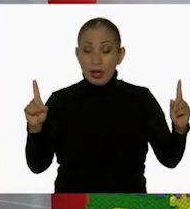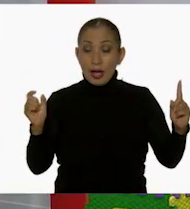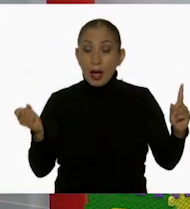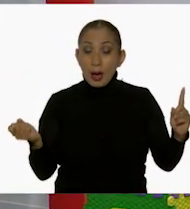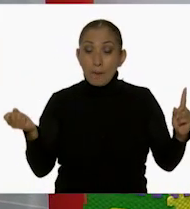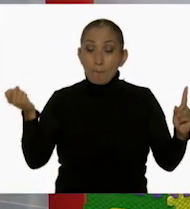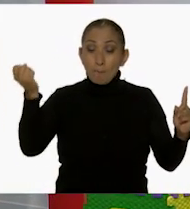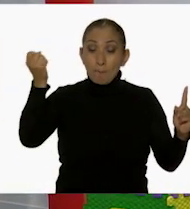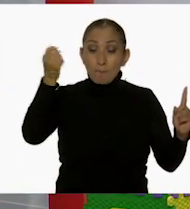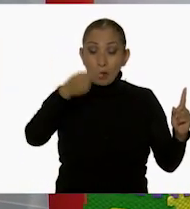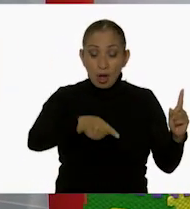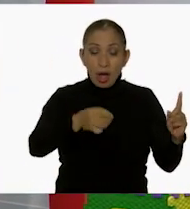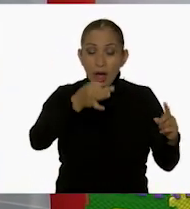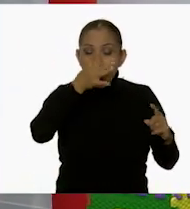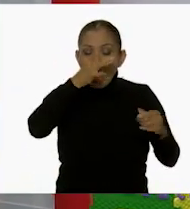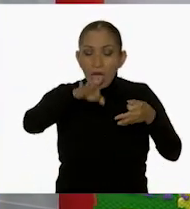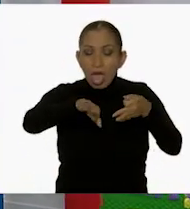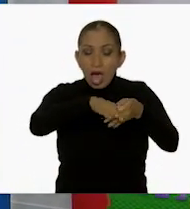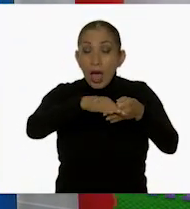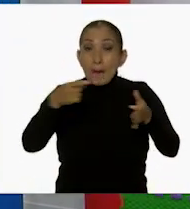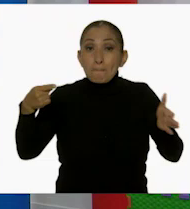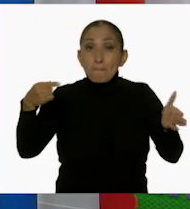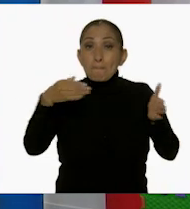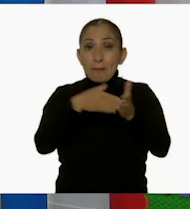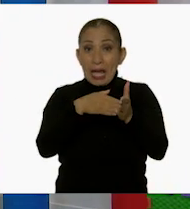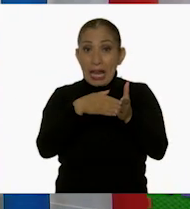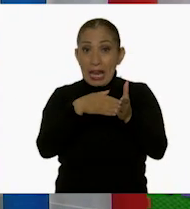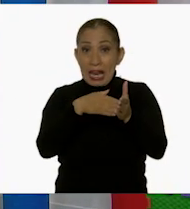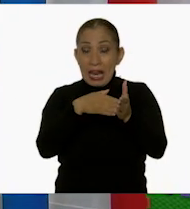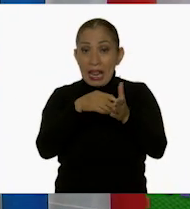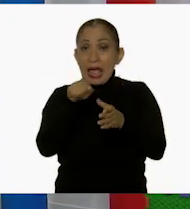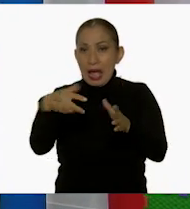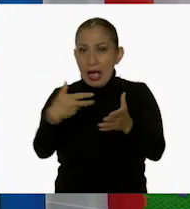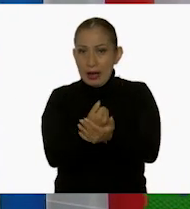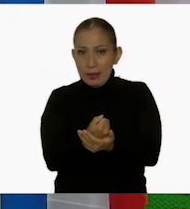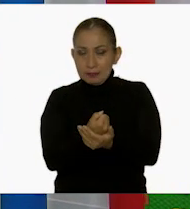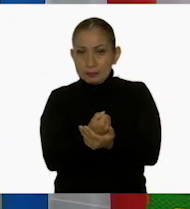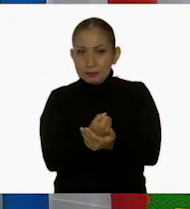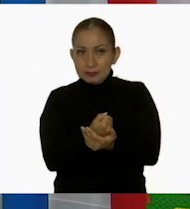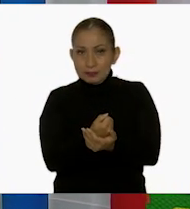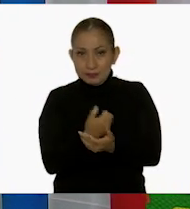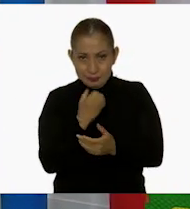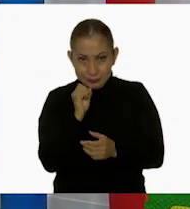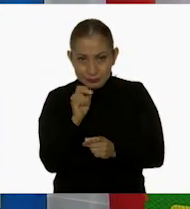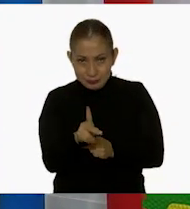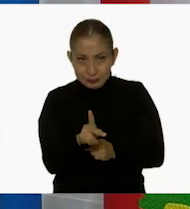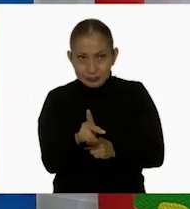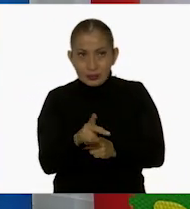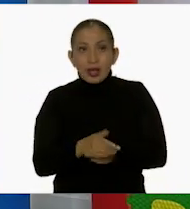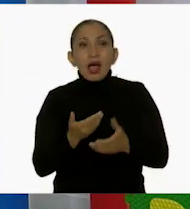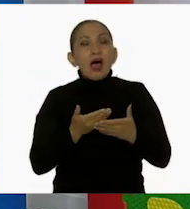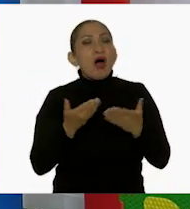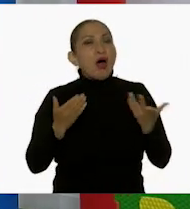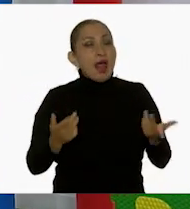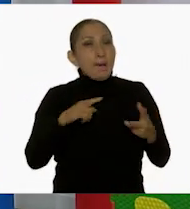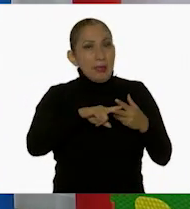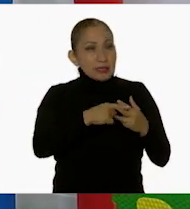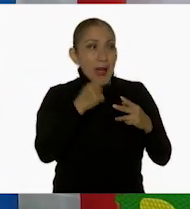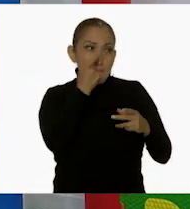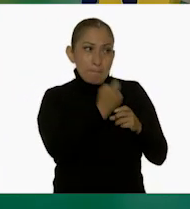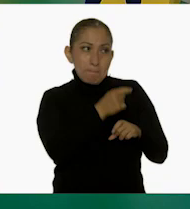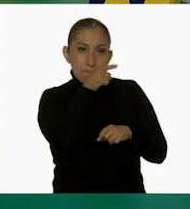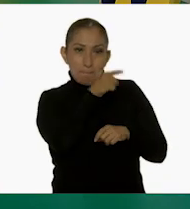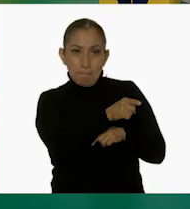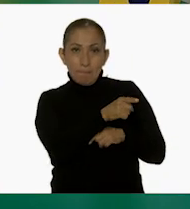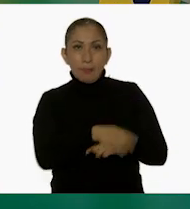llegue primero o se acerque al número mil es la que va a ganar. ¿Sí? ¿Sí? ¿Qué te parece si empiezas tú, Ale,